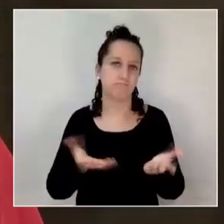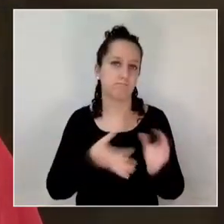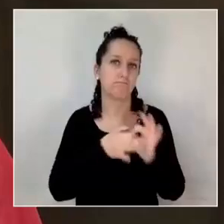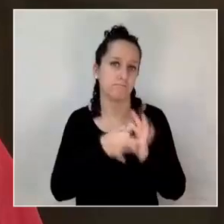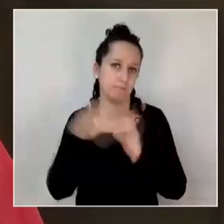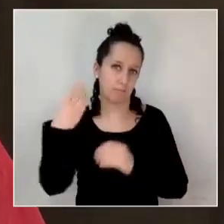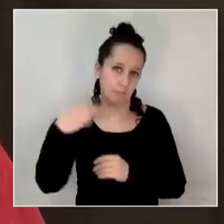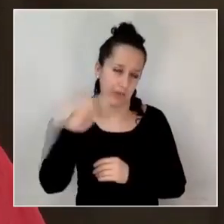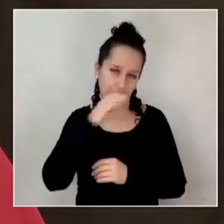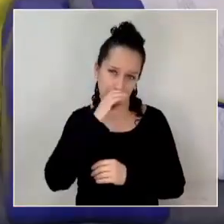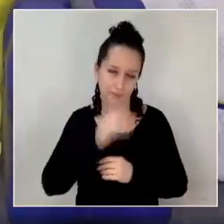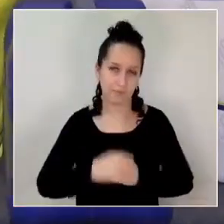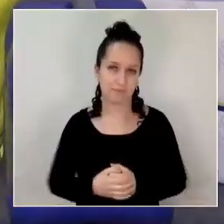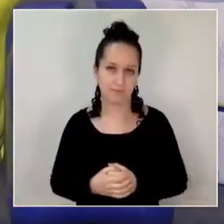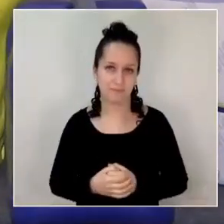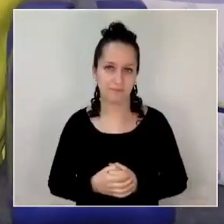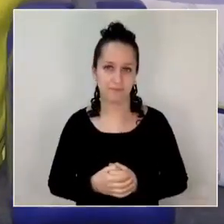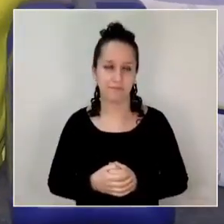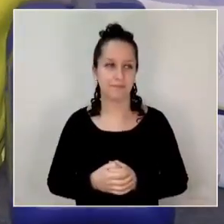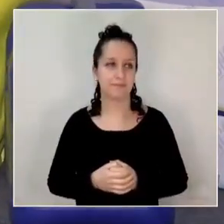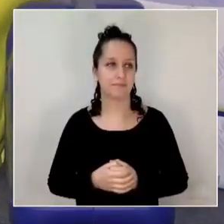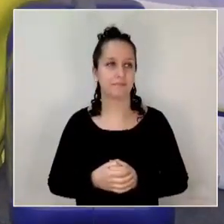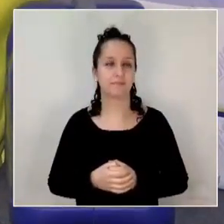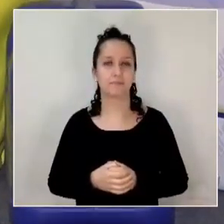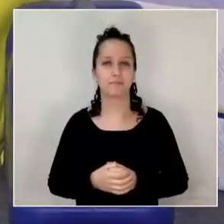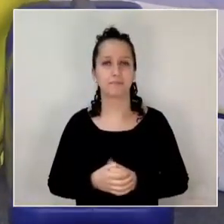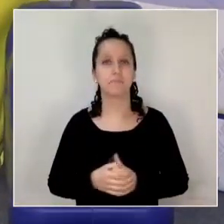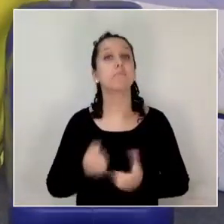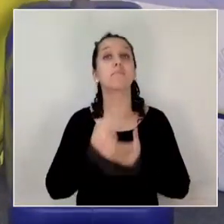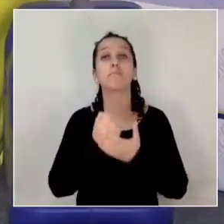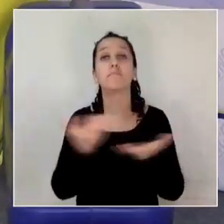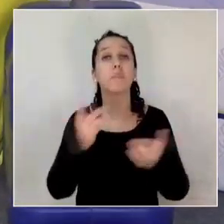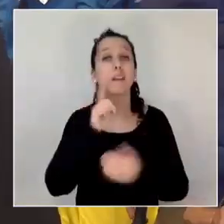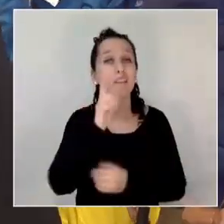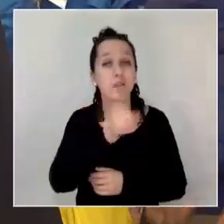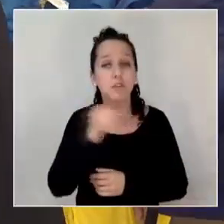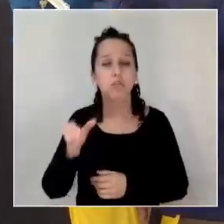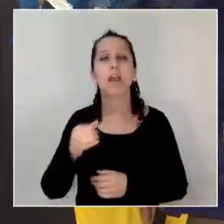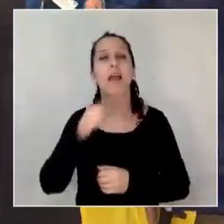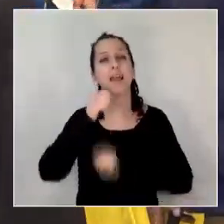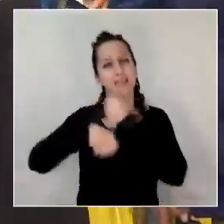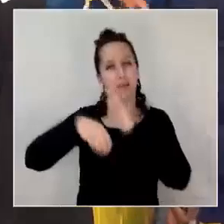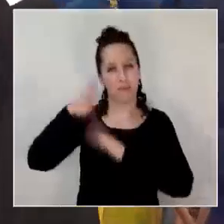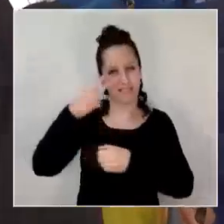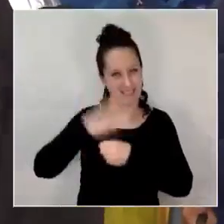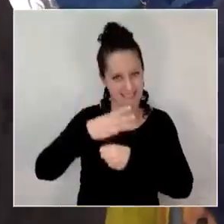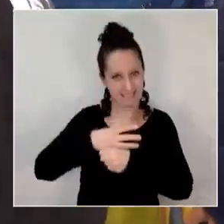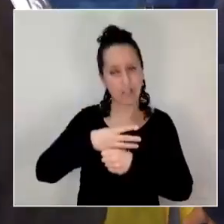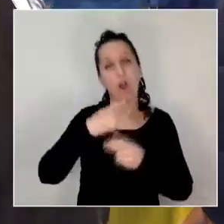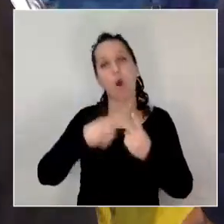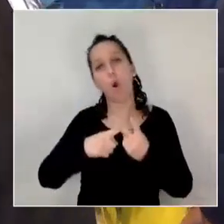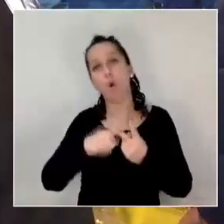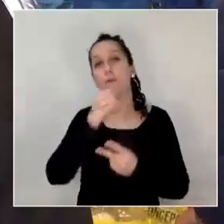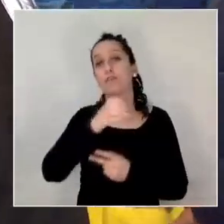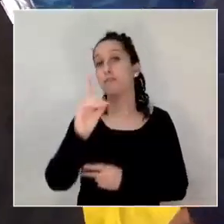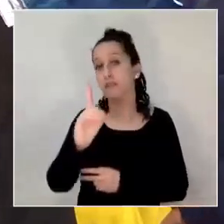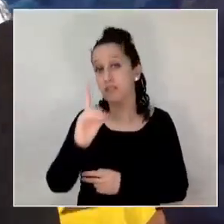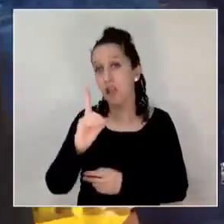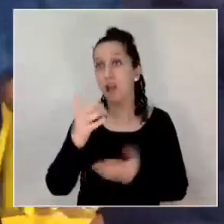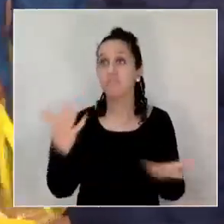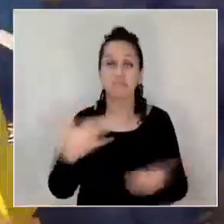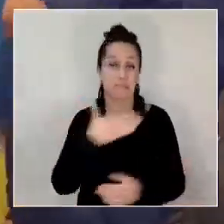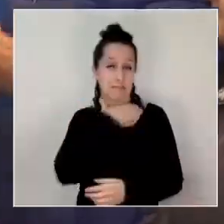Municipalidad de Concepción. El aporte es para personas mayores y o en situación de discapacidad, escasos